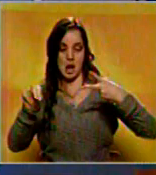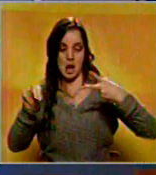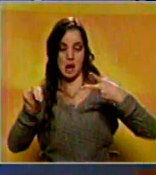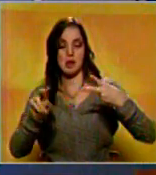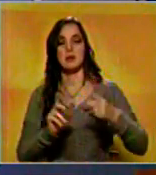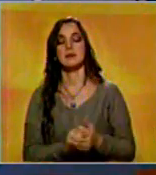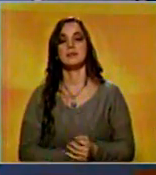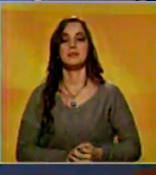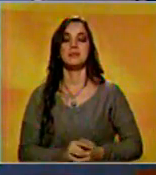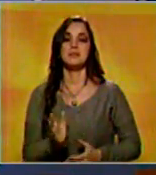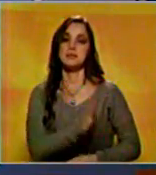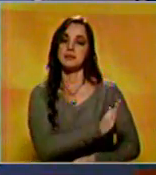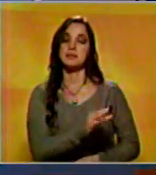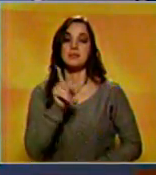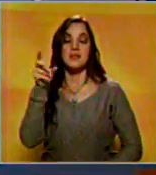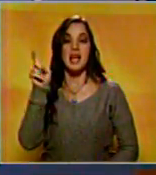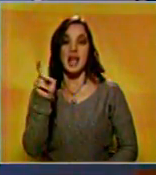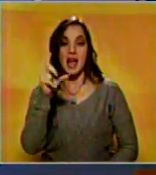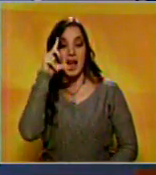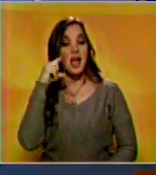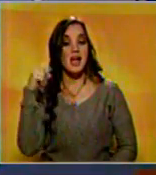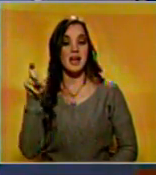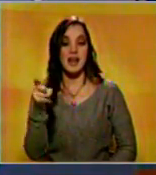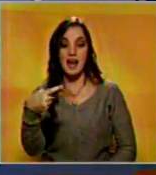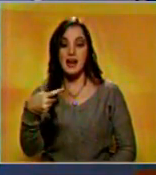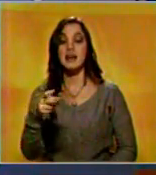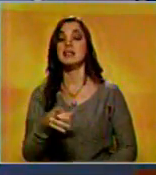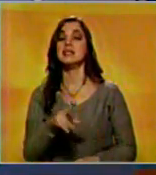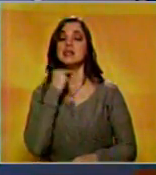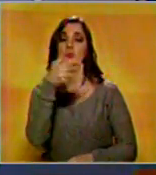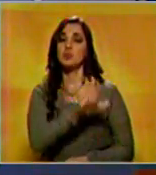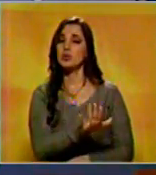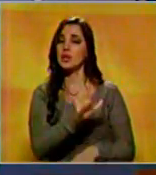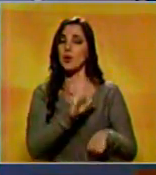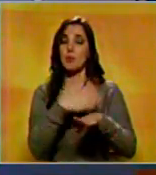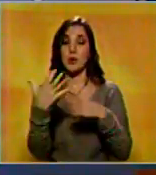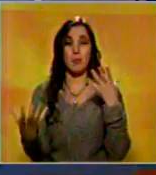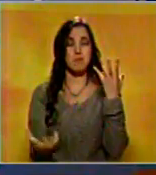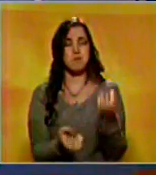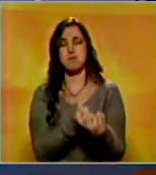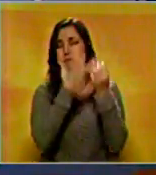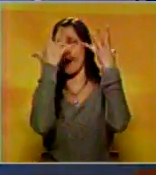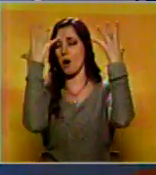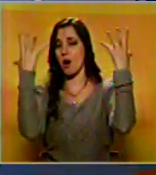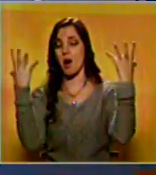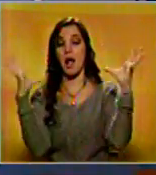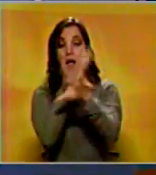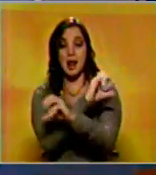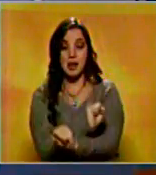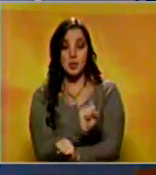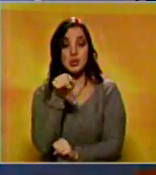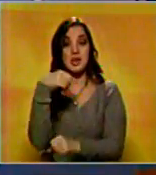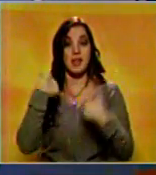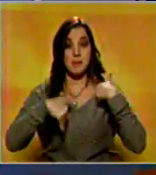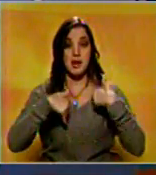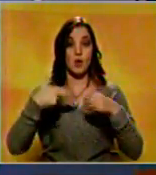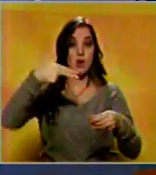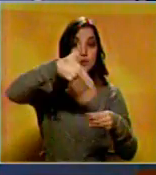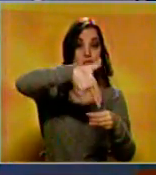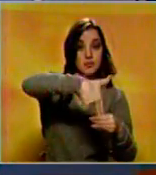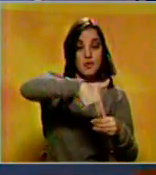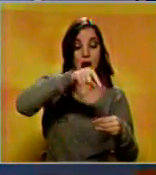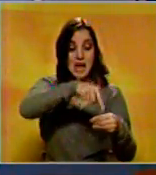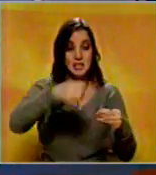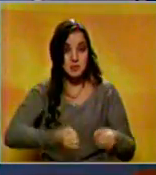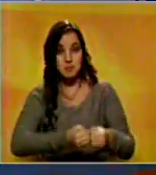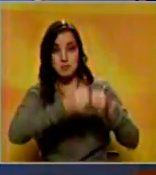En Ghana, más de 100 personas murieron como consecuencia de una explosión registrada la noche de este miércoles en una gasolinera ubicada en el